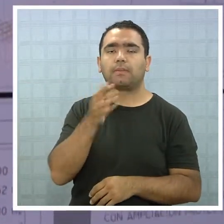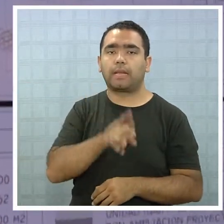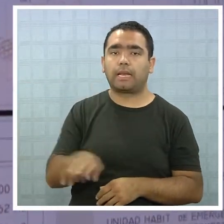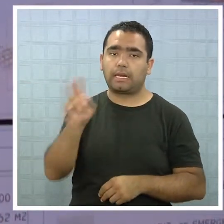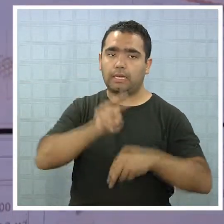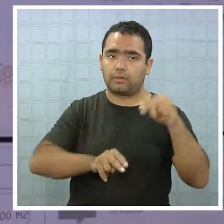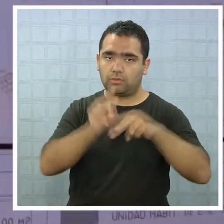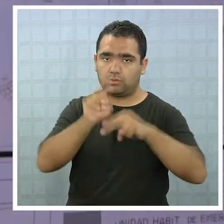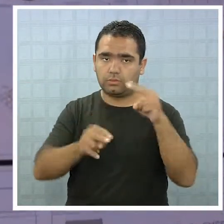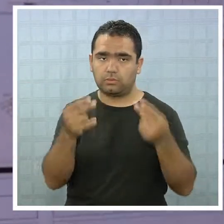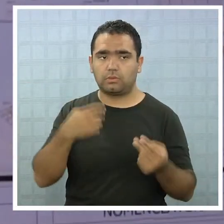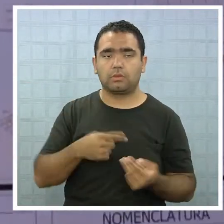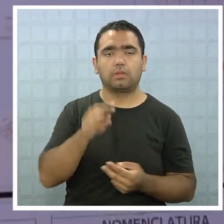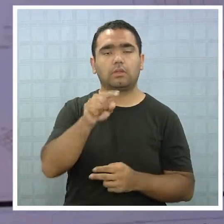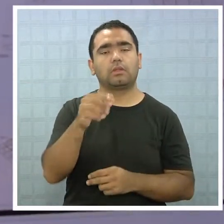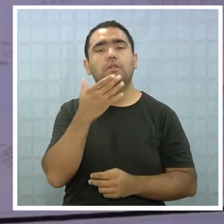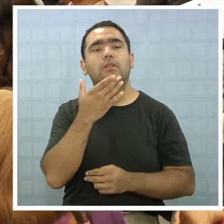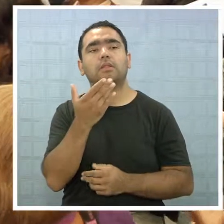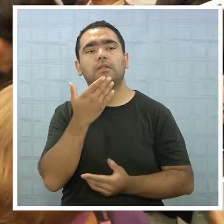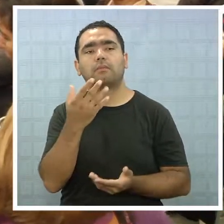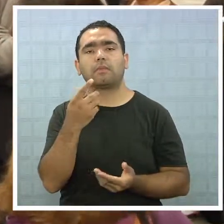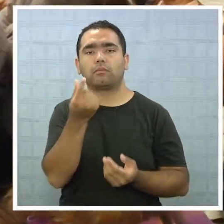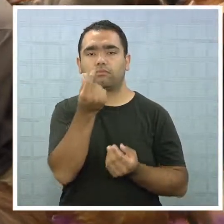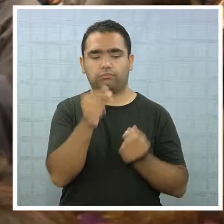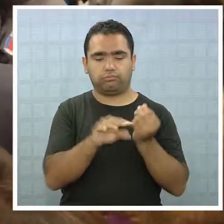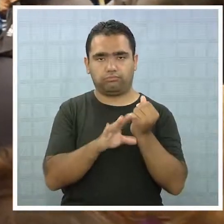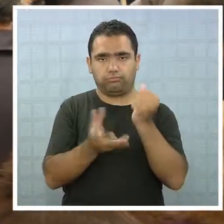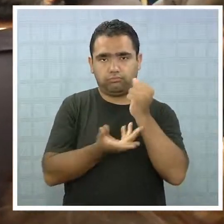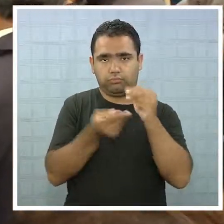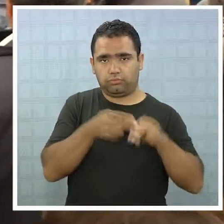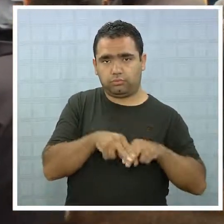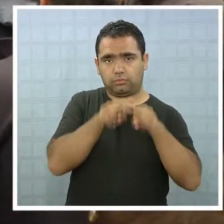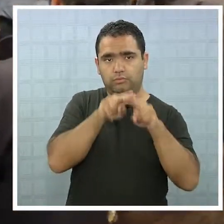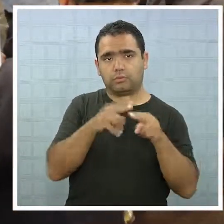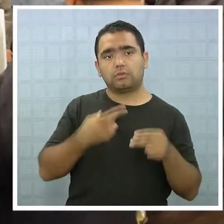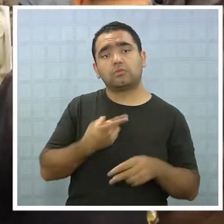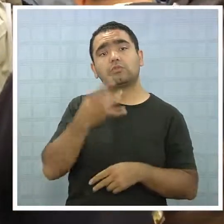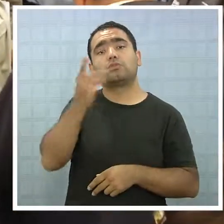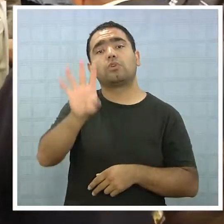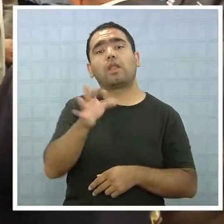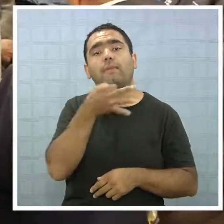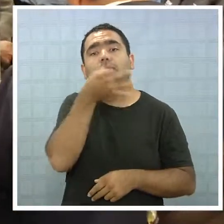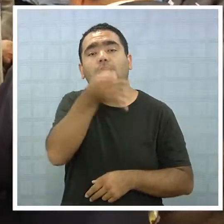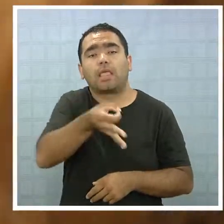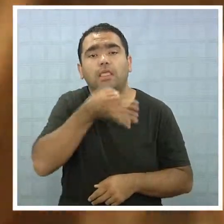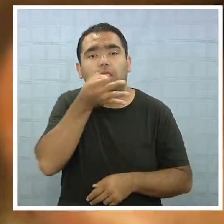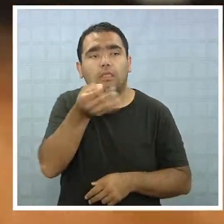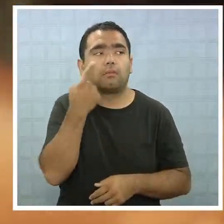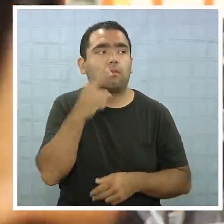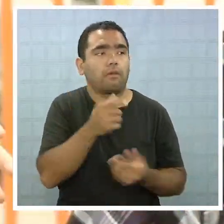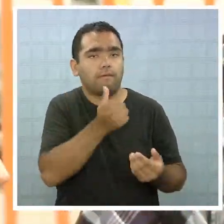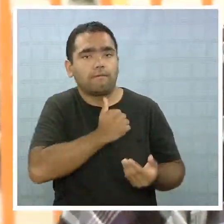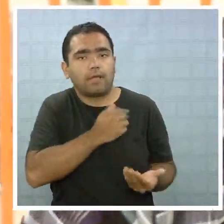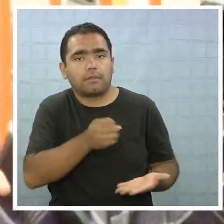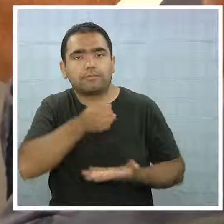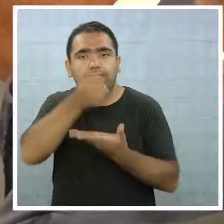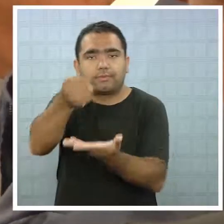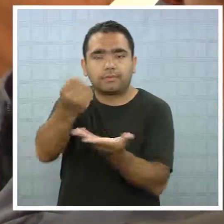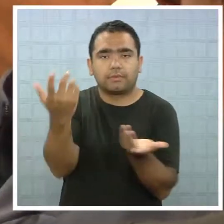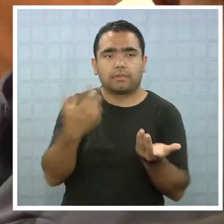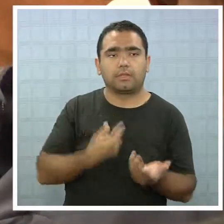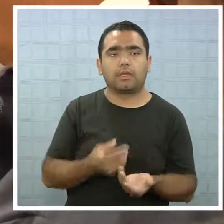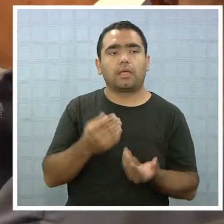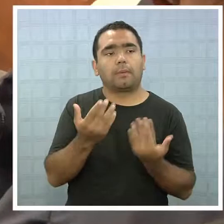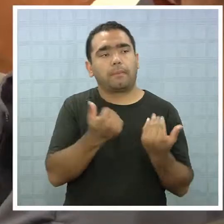reconstrucción de sus casas es la entrega de subsidios, los que hasta el momento solo han sido anunciados, aunque se espera que desde Santiago sean